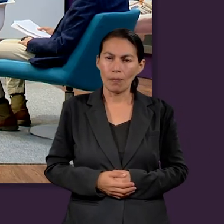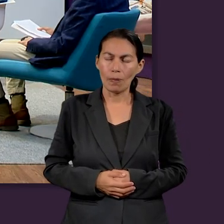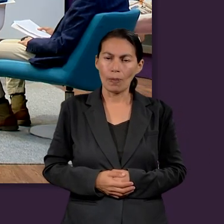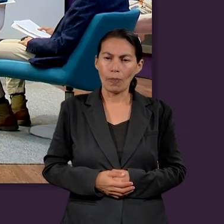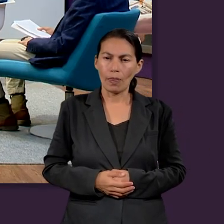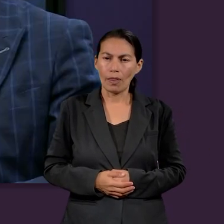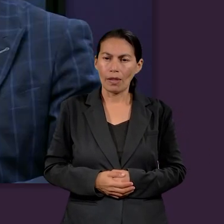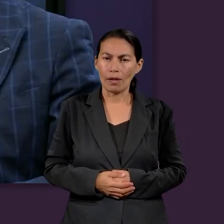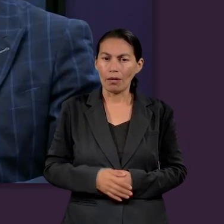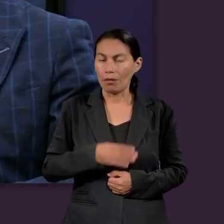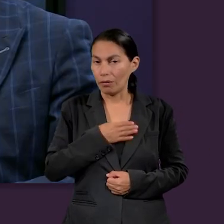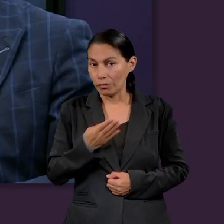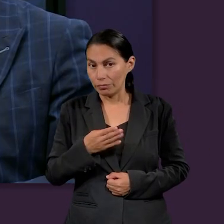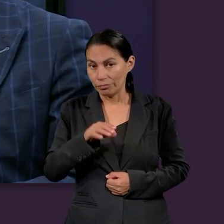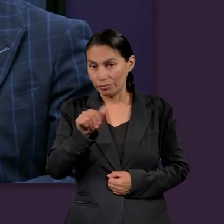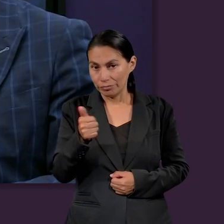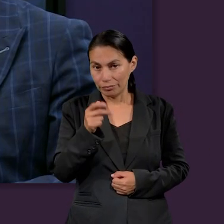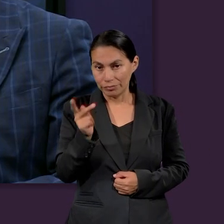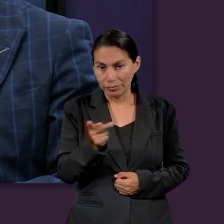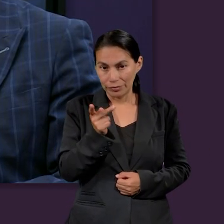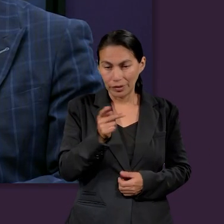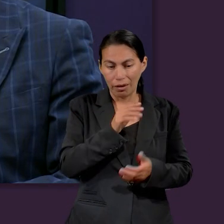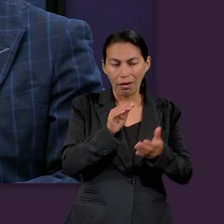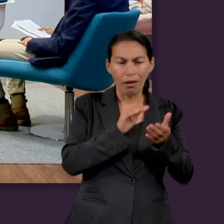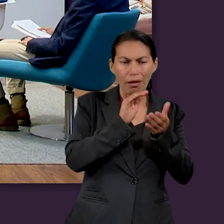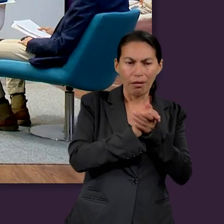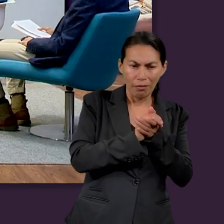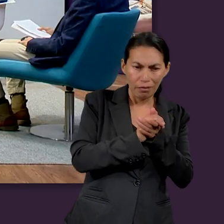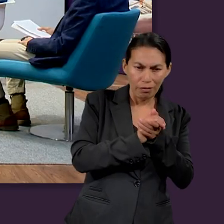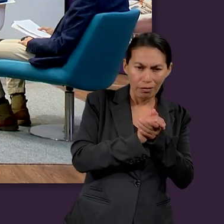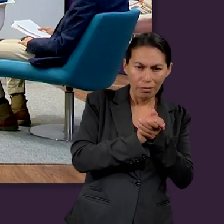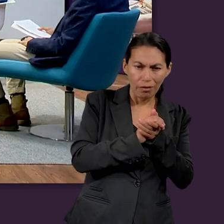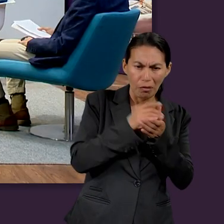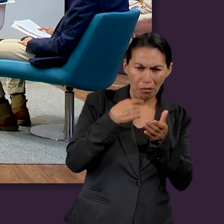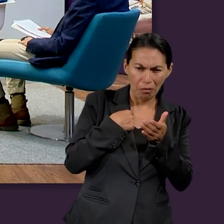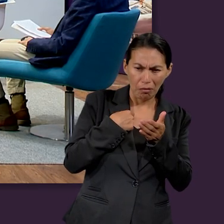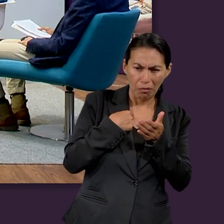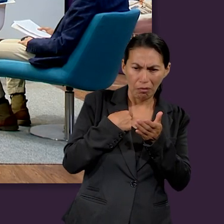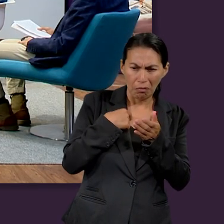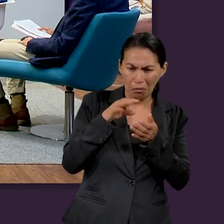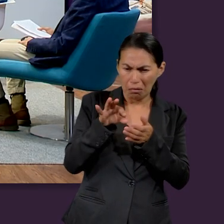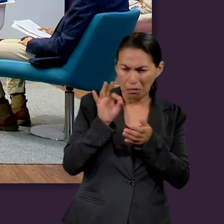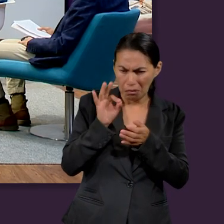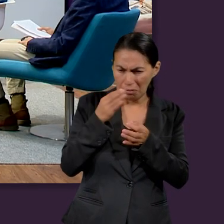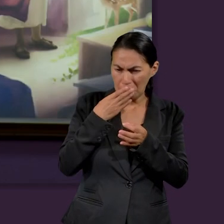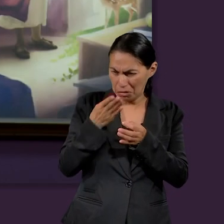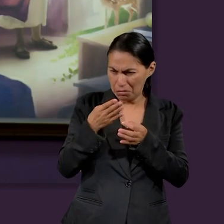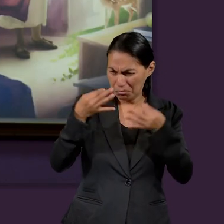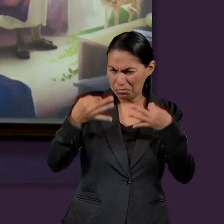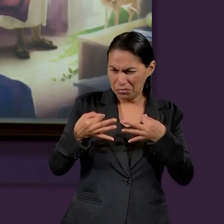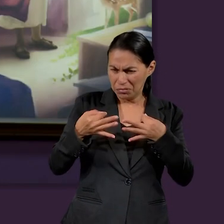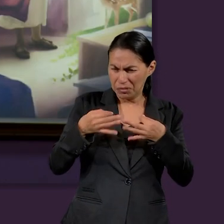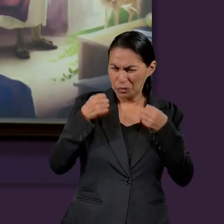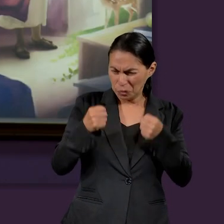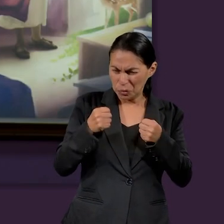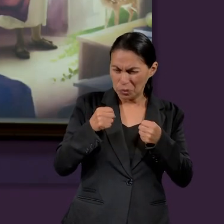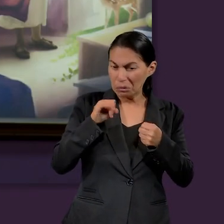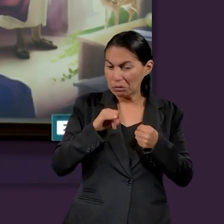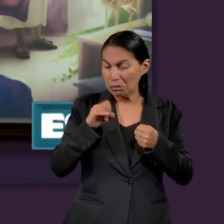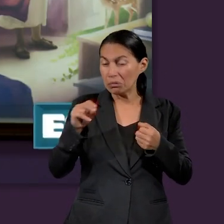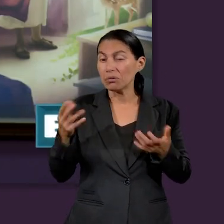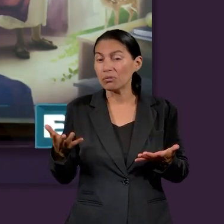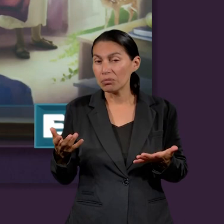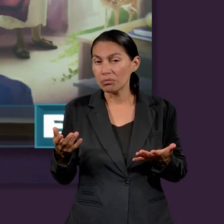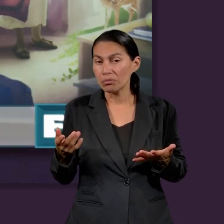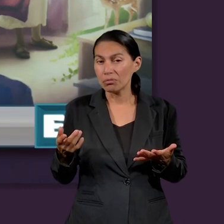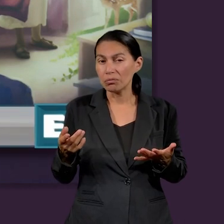varias preguntas, pero es acerca del matrimonio. ¿Cómo sé que elegí bien? ¿Cómo sé que elegí bien a mi